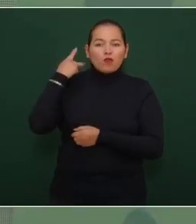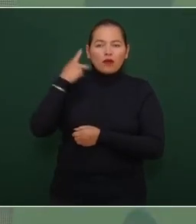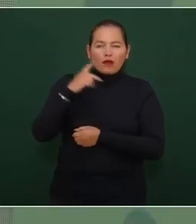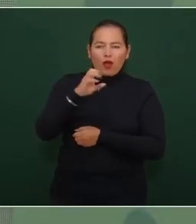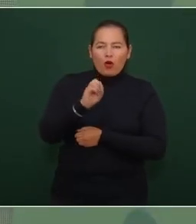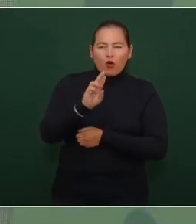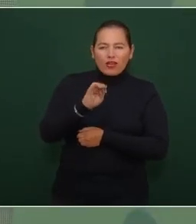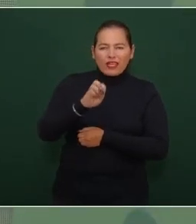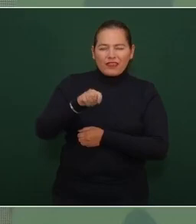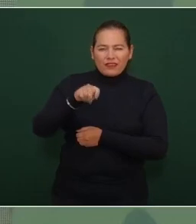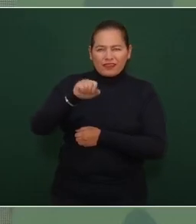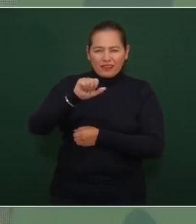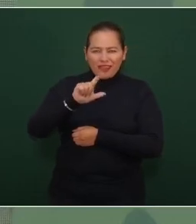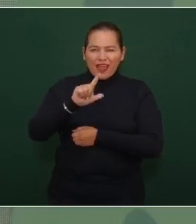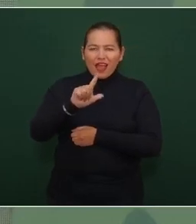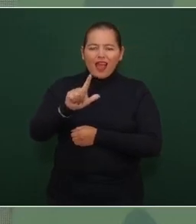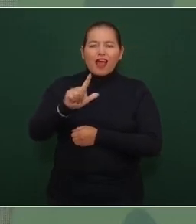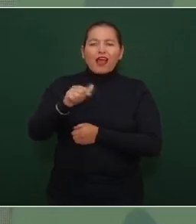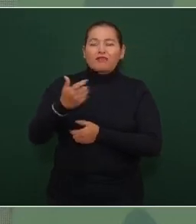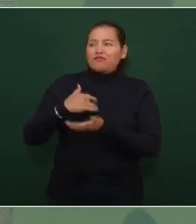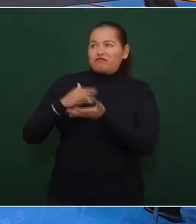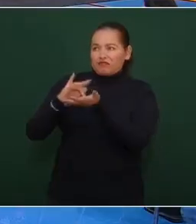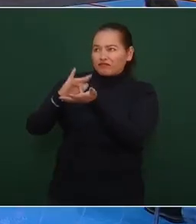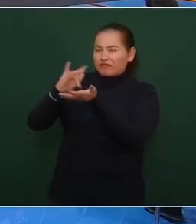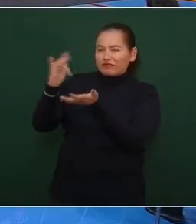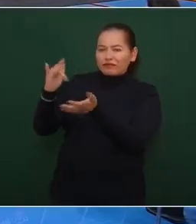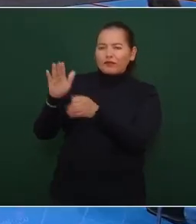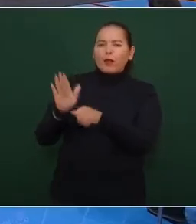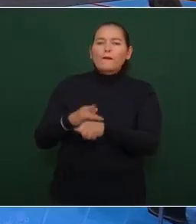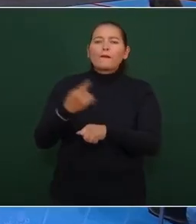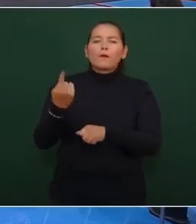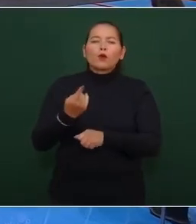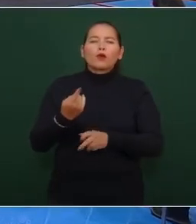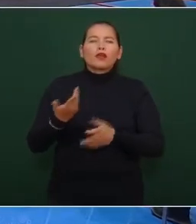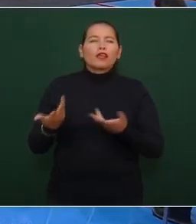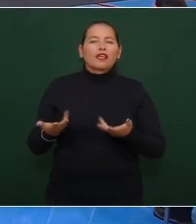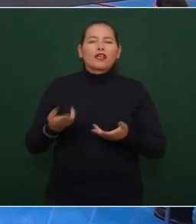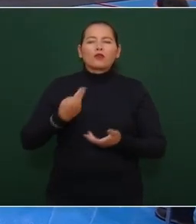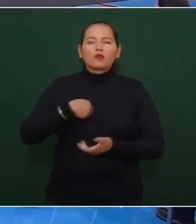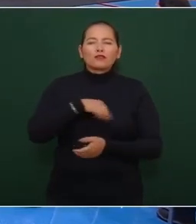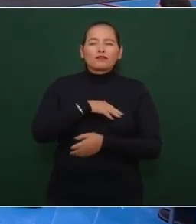porque nuestros paisanos migrantes